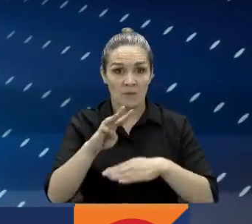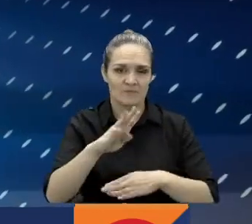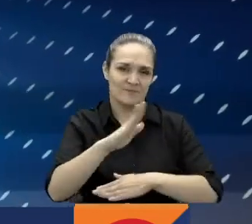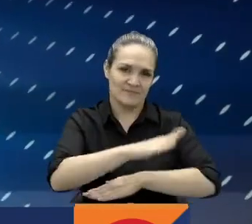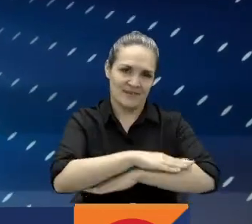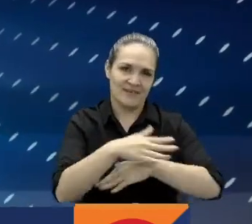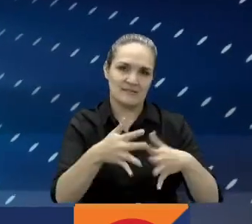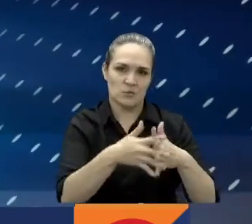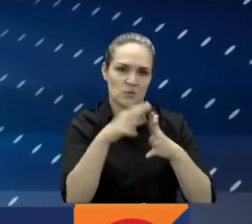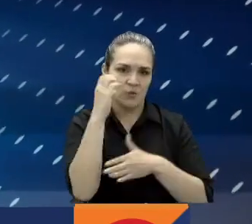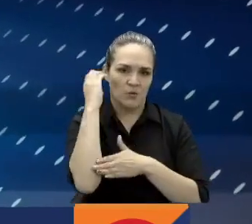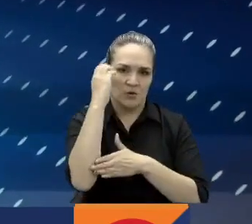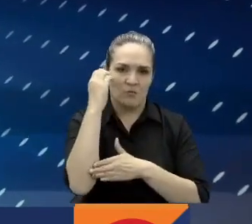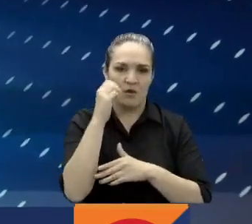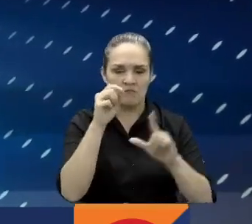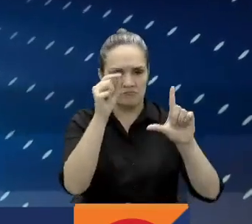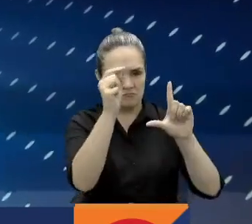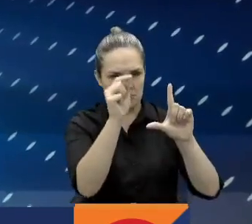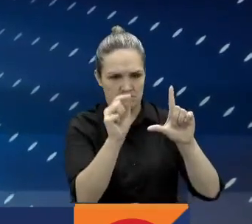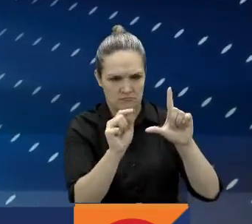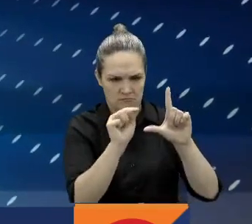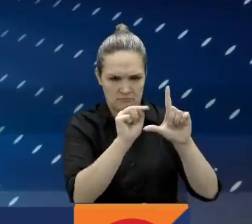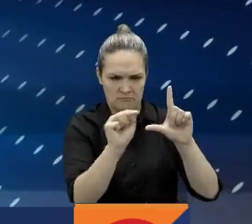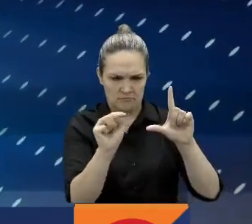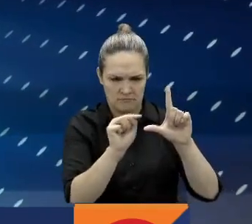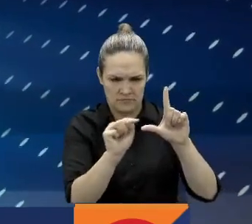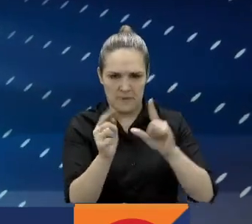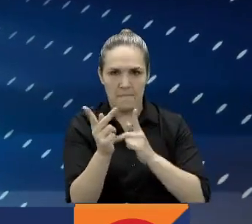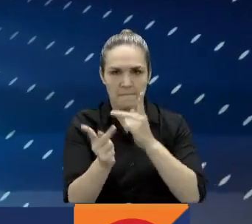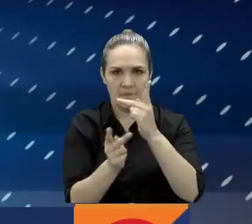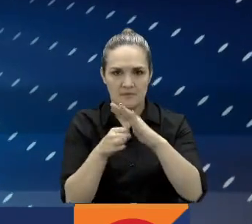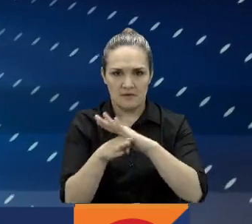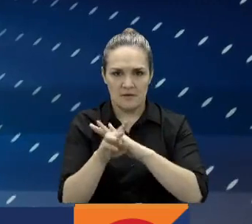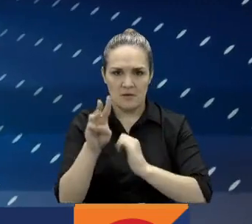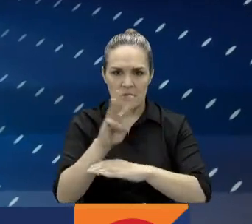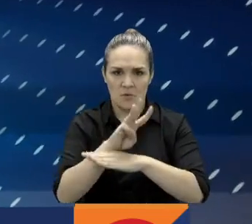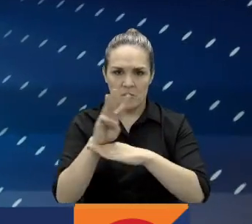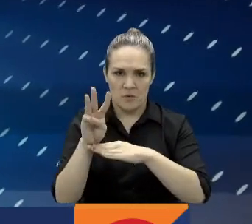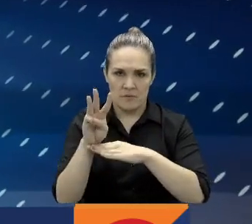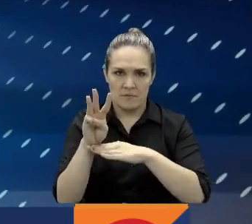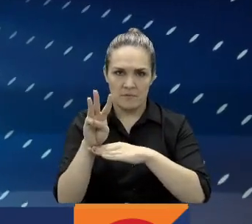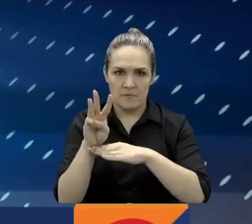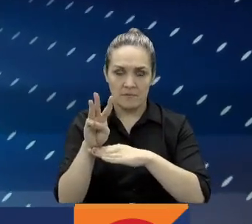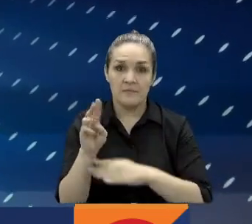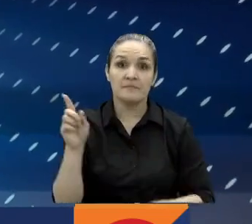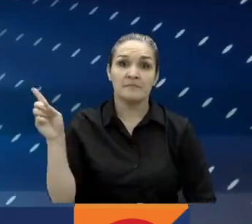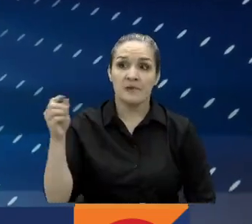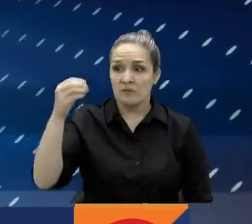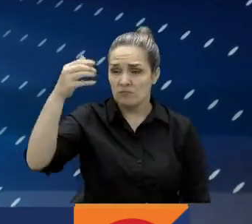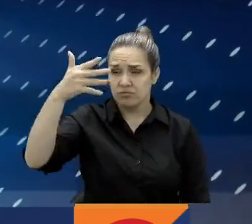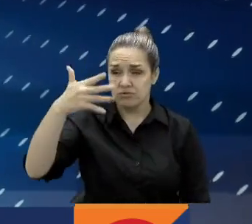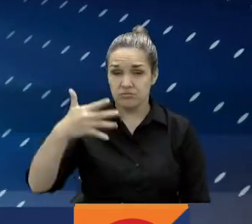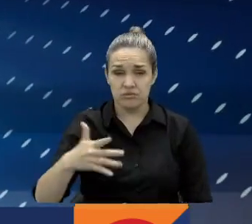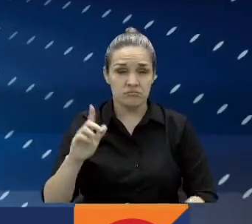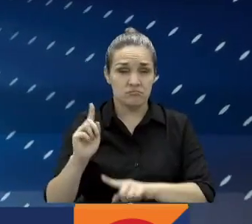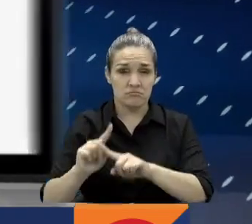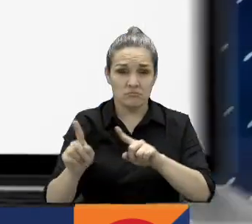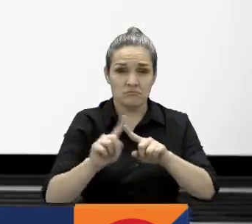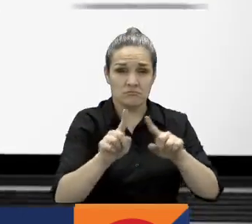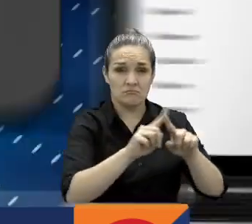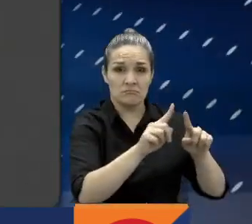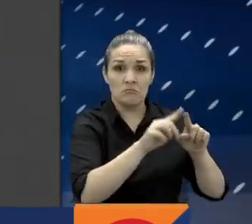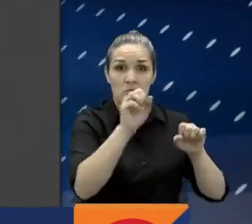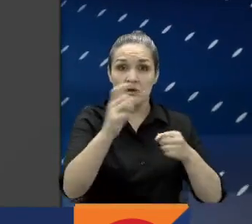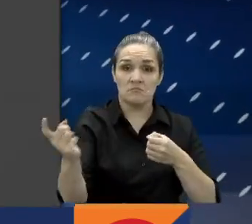parámetros de la convocatoria. De clic en visite nuestro sitio web ERA, donde se van a desplegar los diferentes cargos a